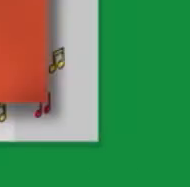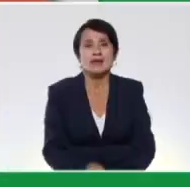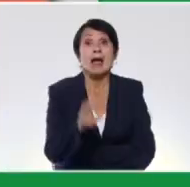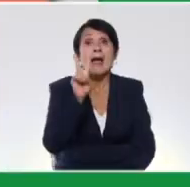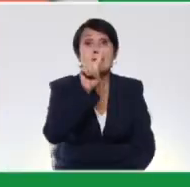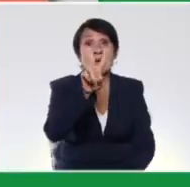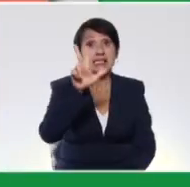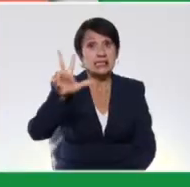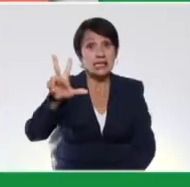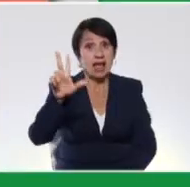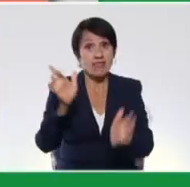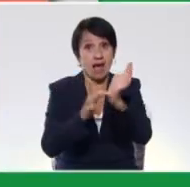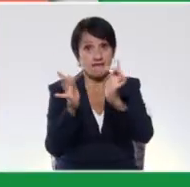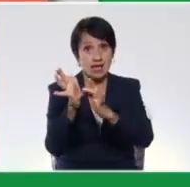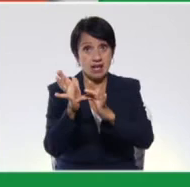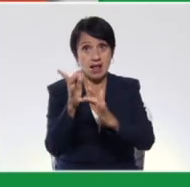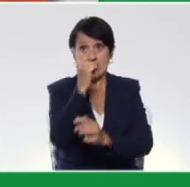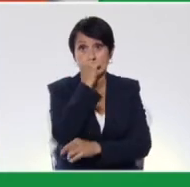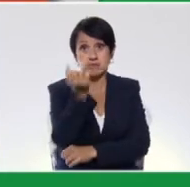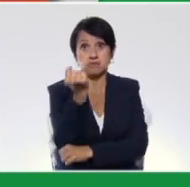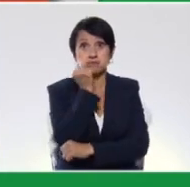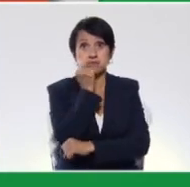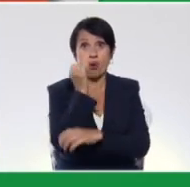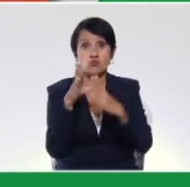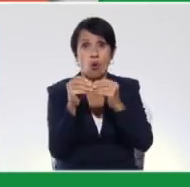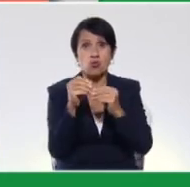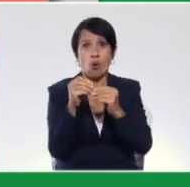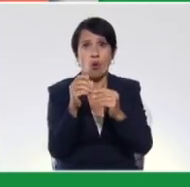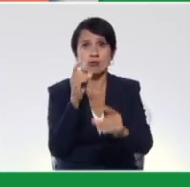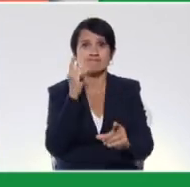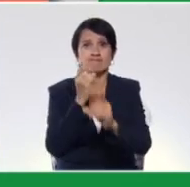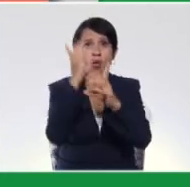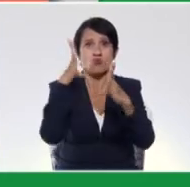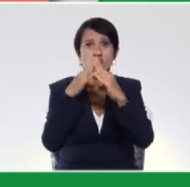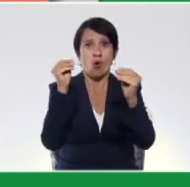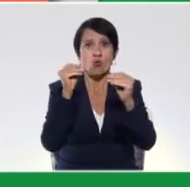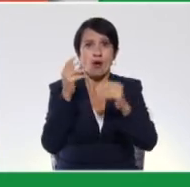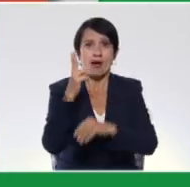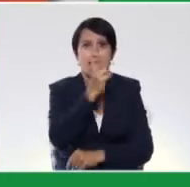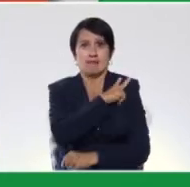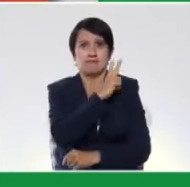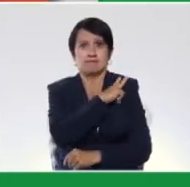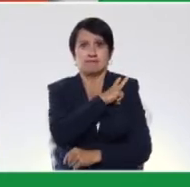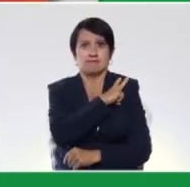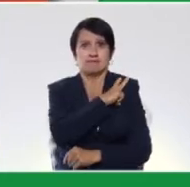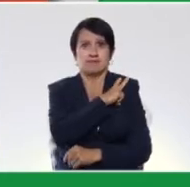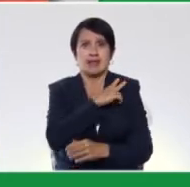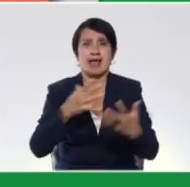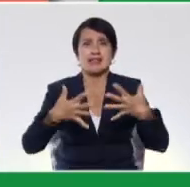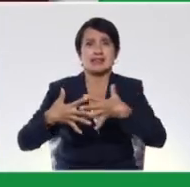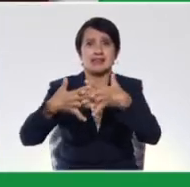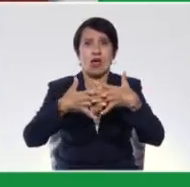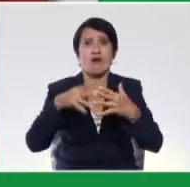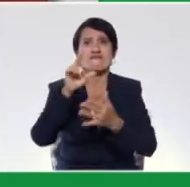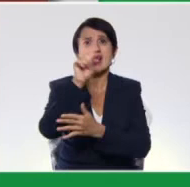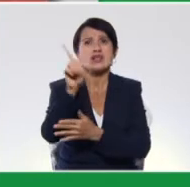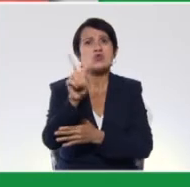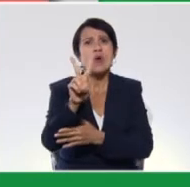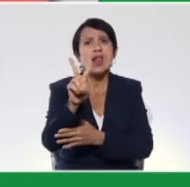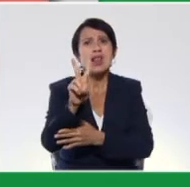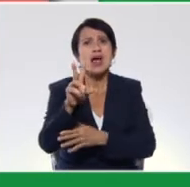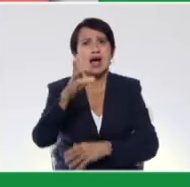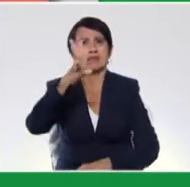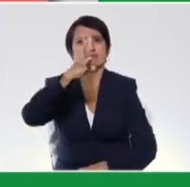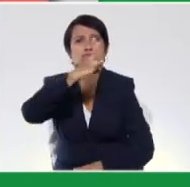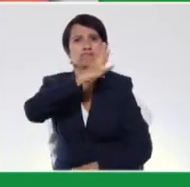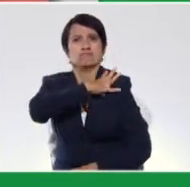23 de abril, Francisco de Miranda es nombrado dictador plenipotenciario y jefe supremo de los estados de Venezuela con rango de